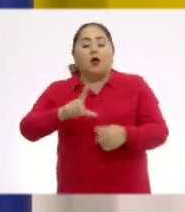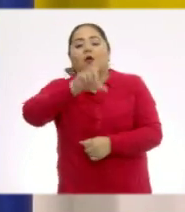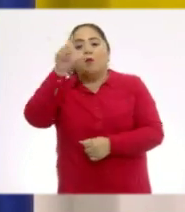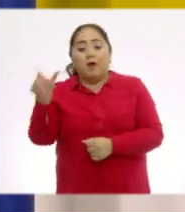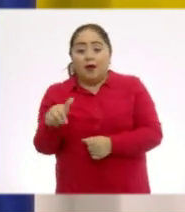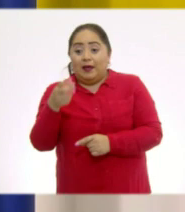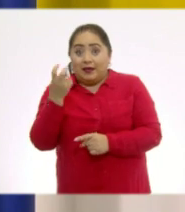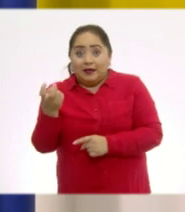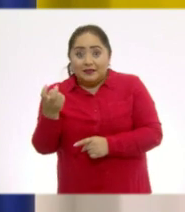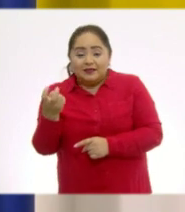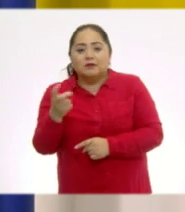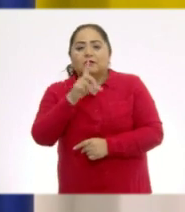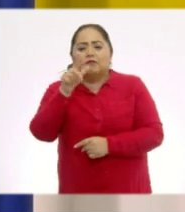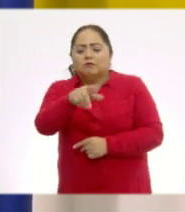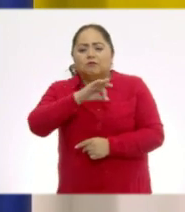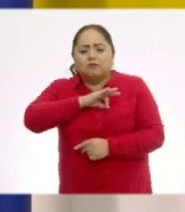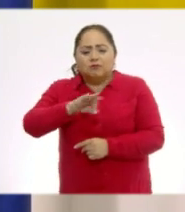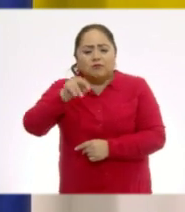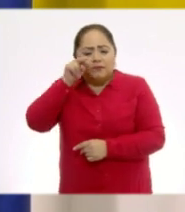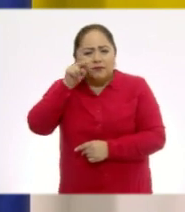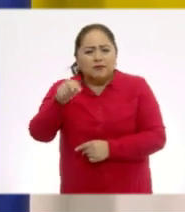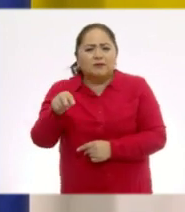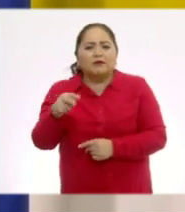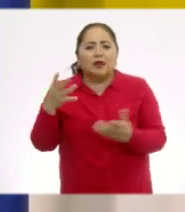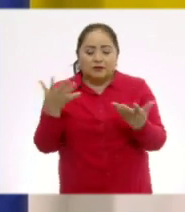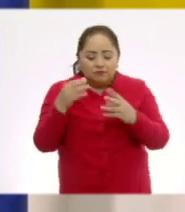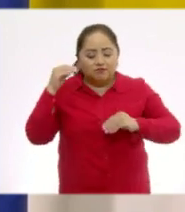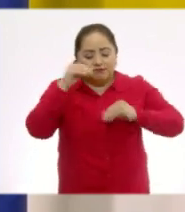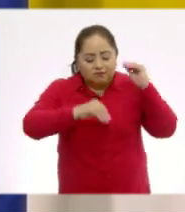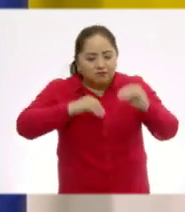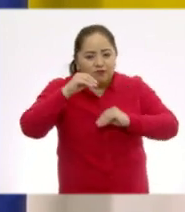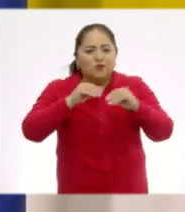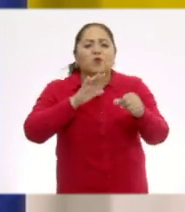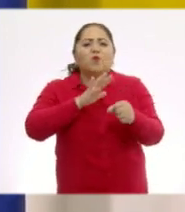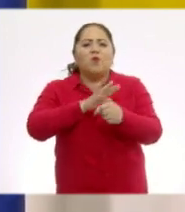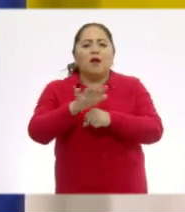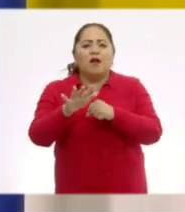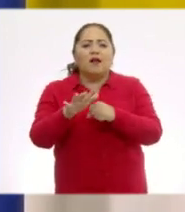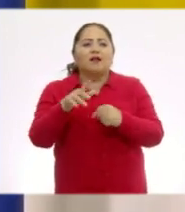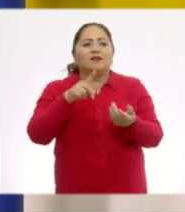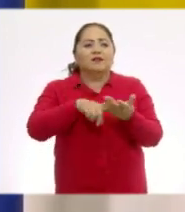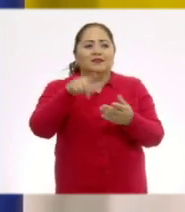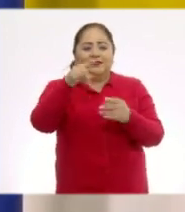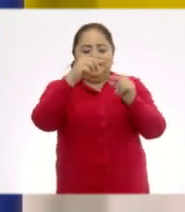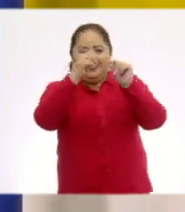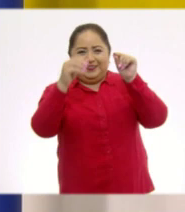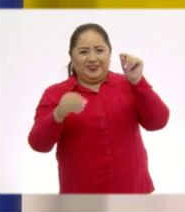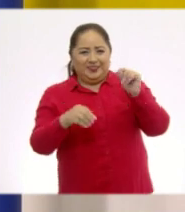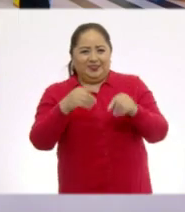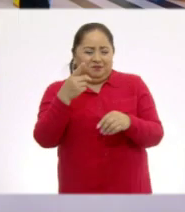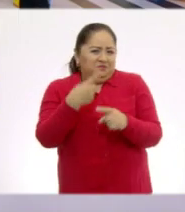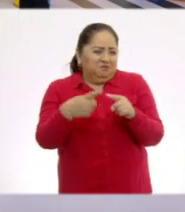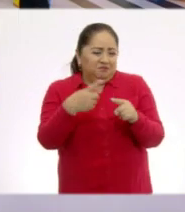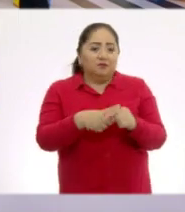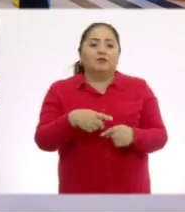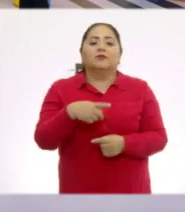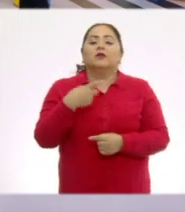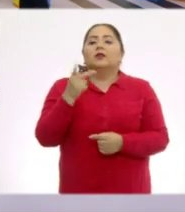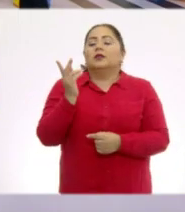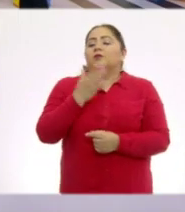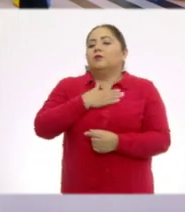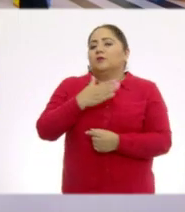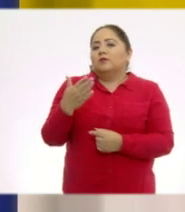vimos que a partir de eso podemos hacer figuras utilizando nuestro tangram. Y bueno, ¿te